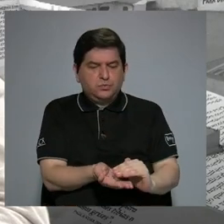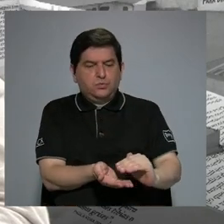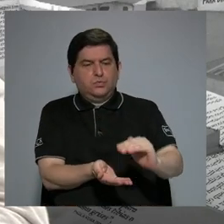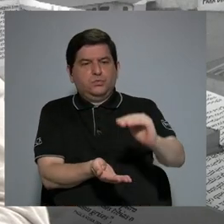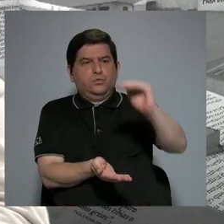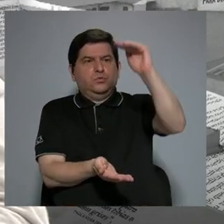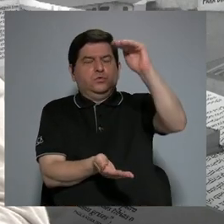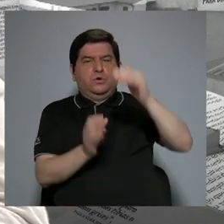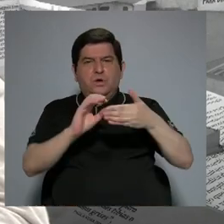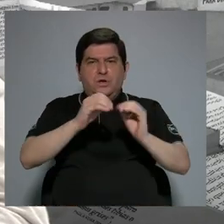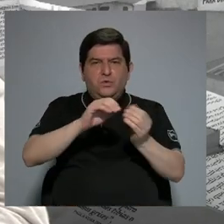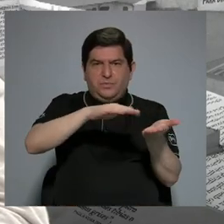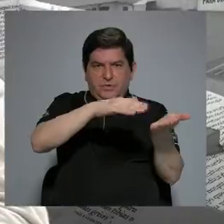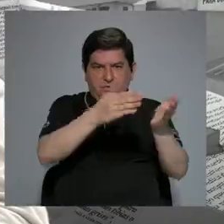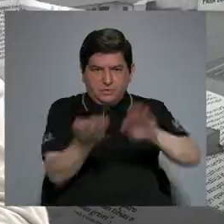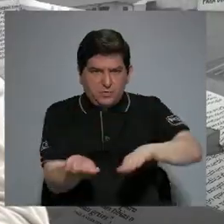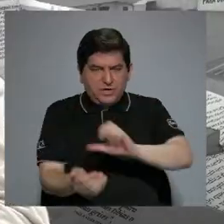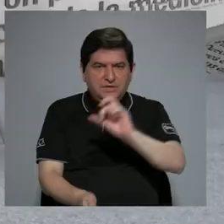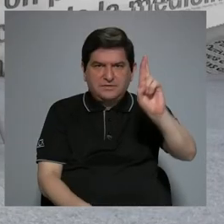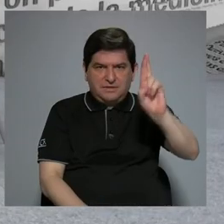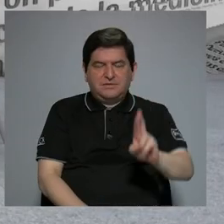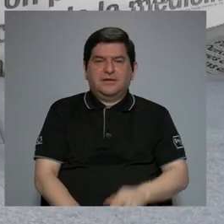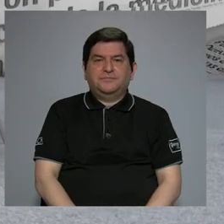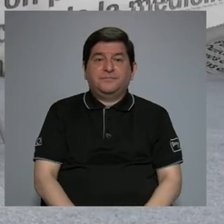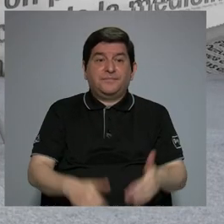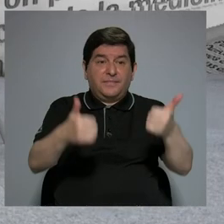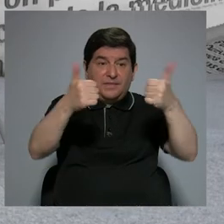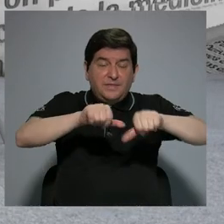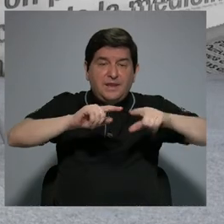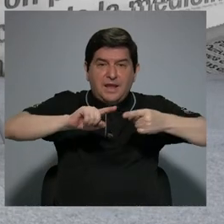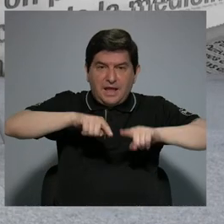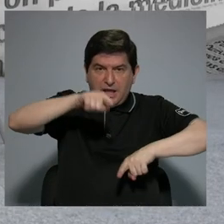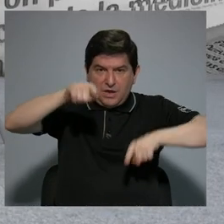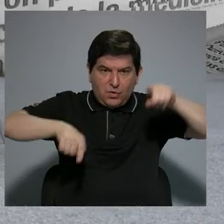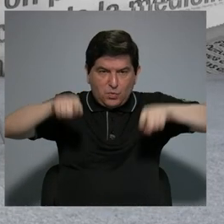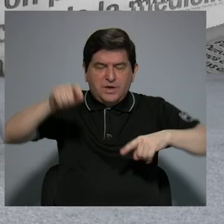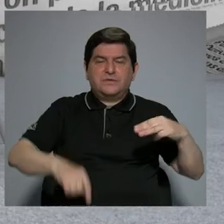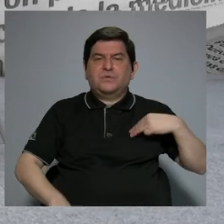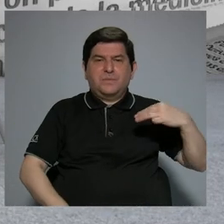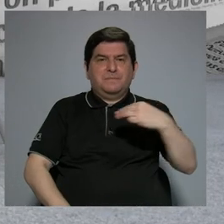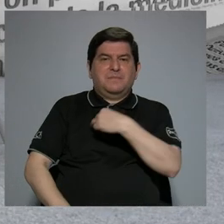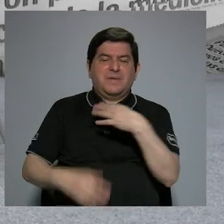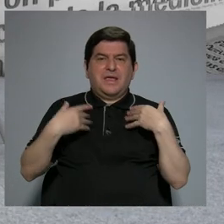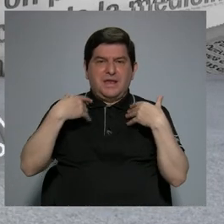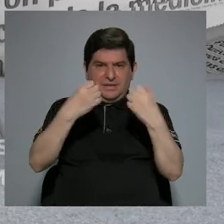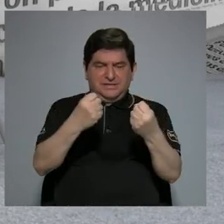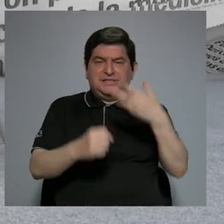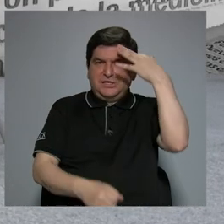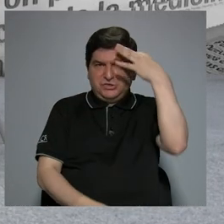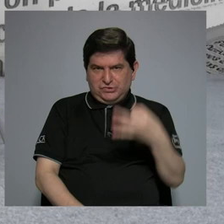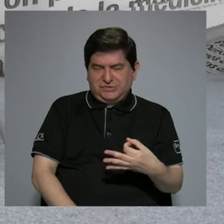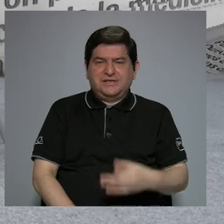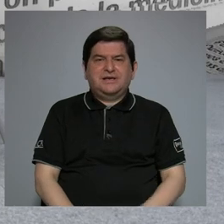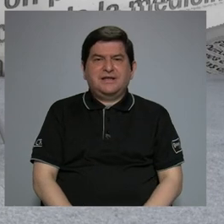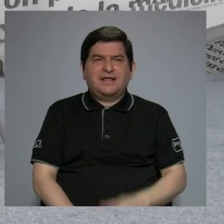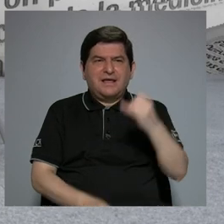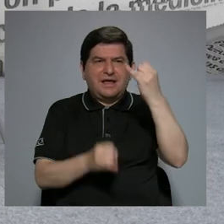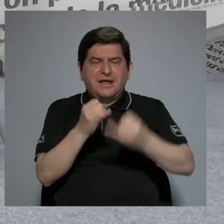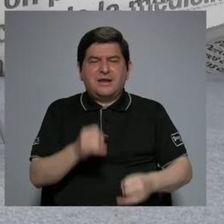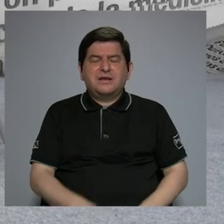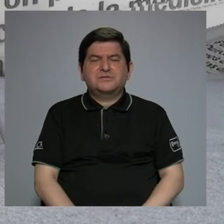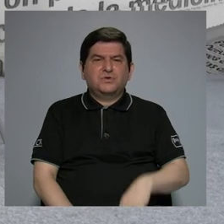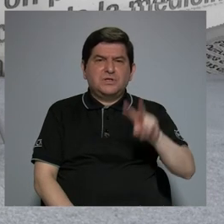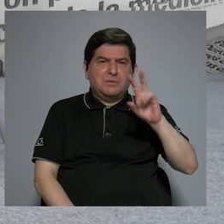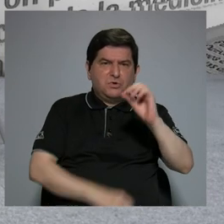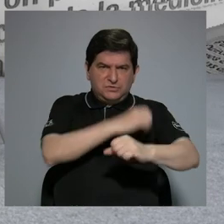en cuanto a incidencia y mortalidad aquí en Costa Rica. De acuerdo con las estadísticas del Ministerio de Salud, se estima que en las últimas dos